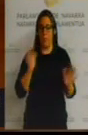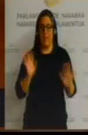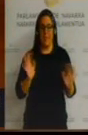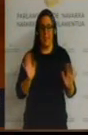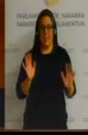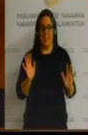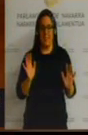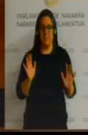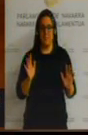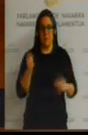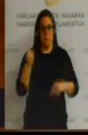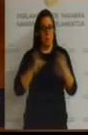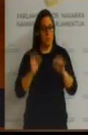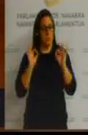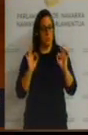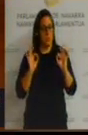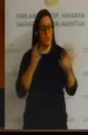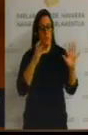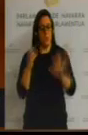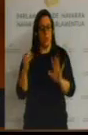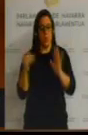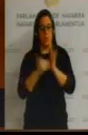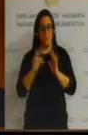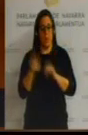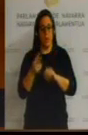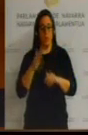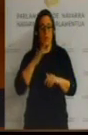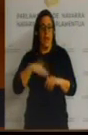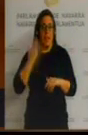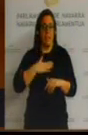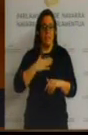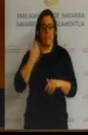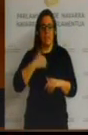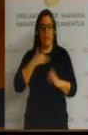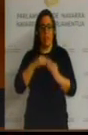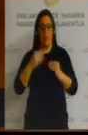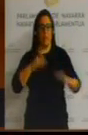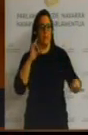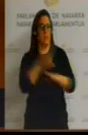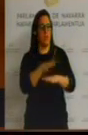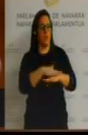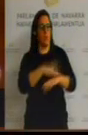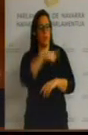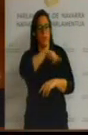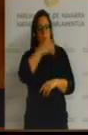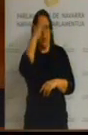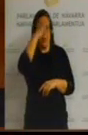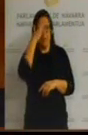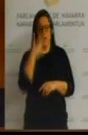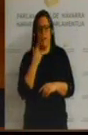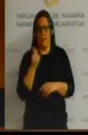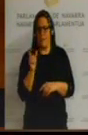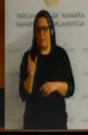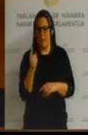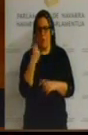más que el presupuesto son 800.000 euros y al día siguiente se manda una documentación al gobierno de Navarra con un valor de